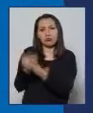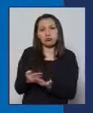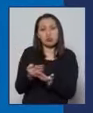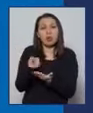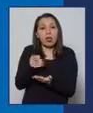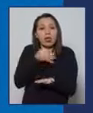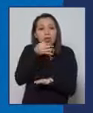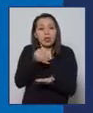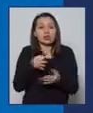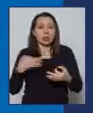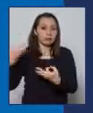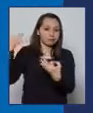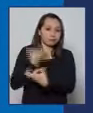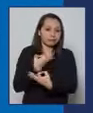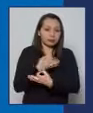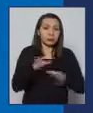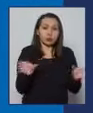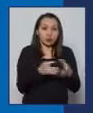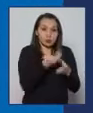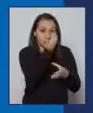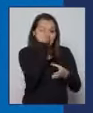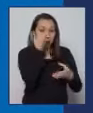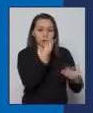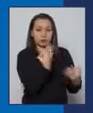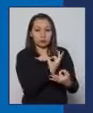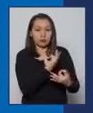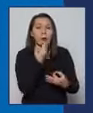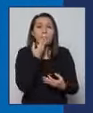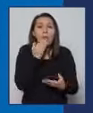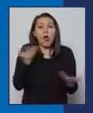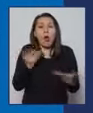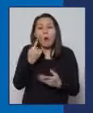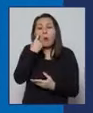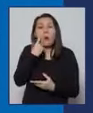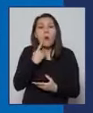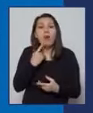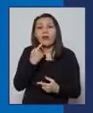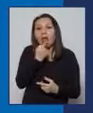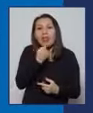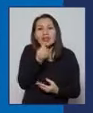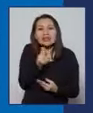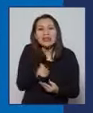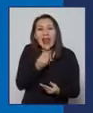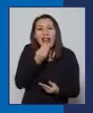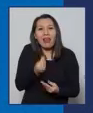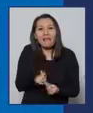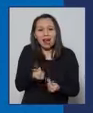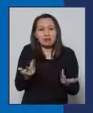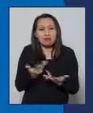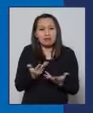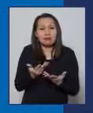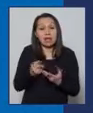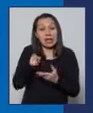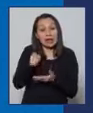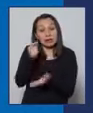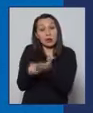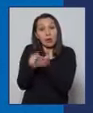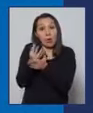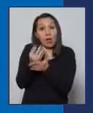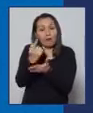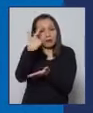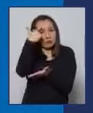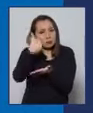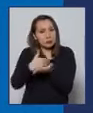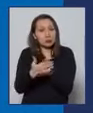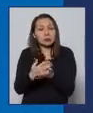es una recomendación que nos ha dado el Consejo Asesor para la toma de muestra en saliva. Quiero decir que esta estrategia de toma de